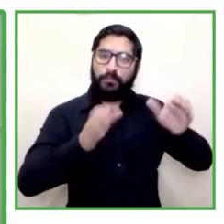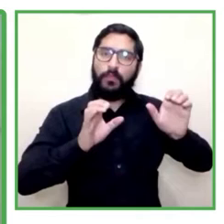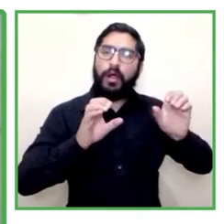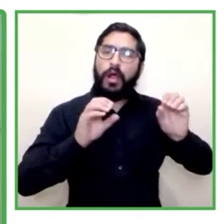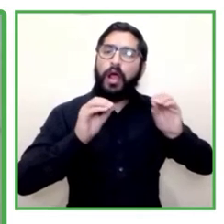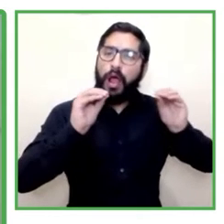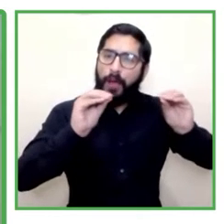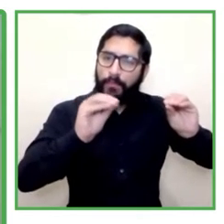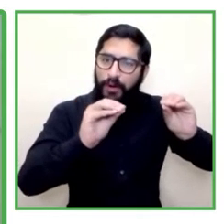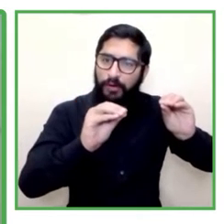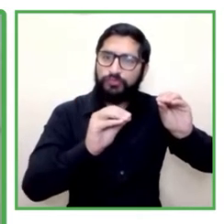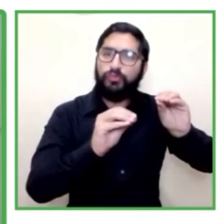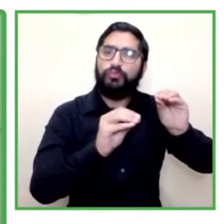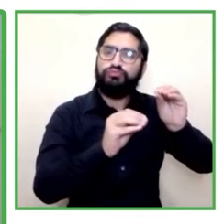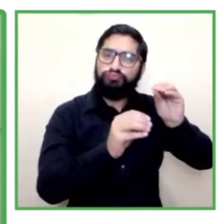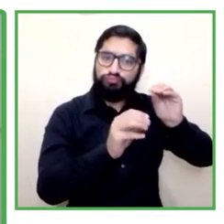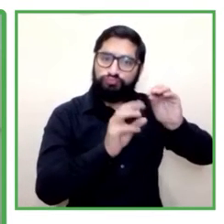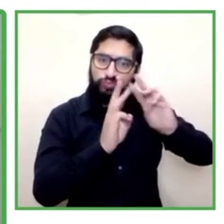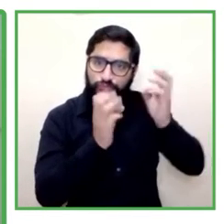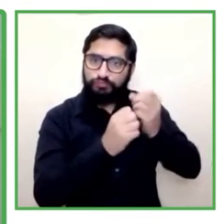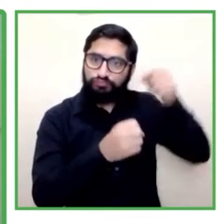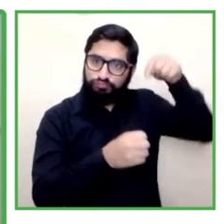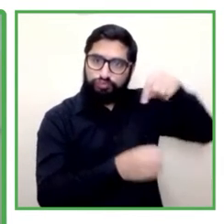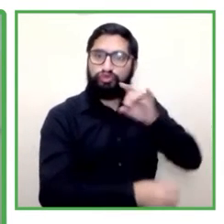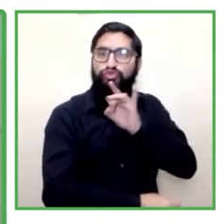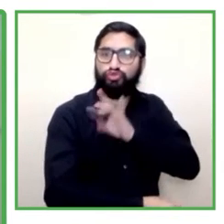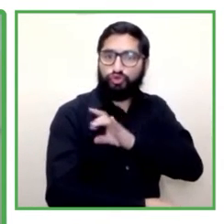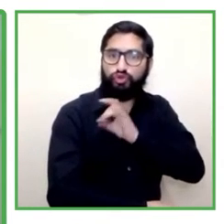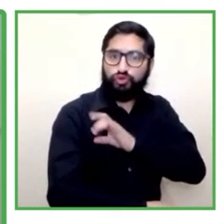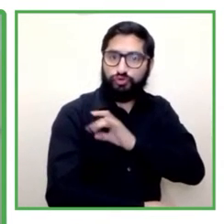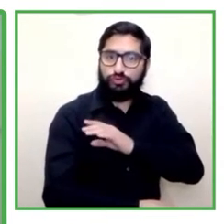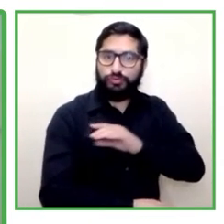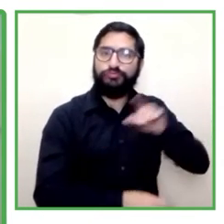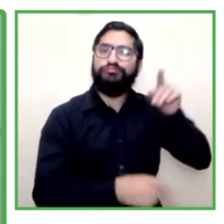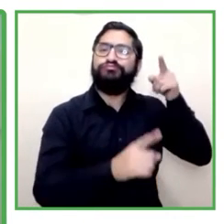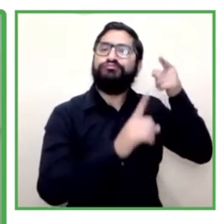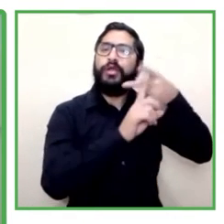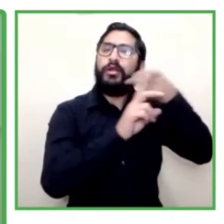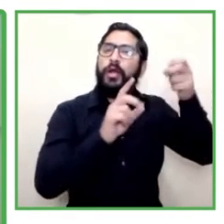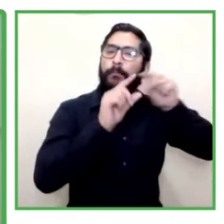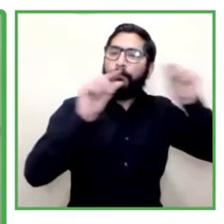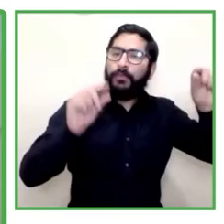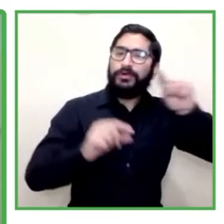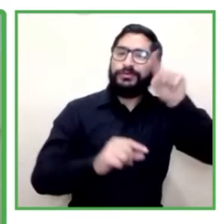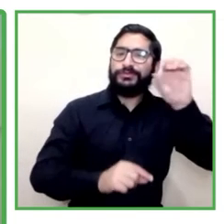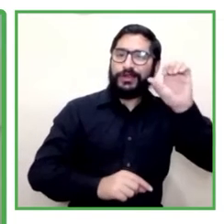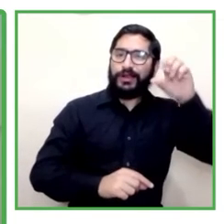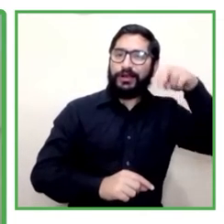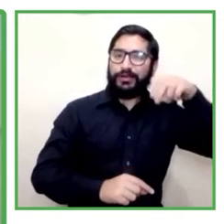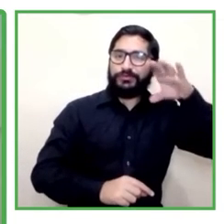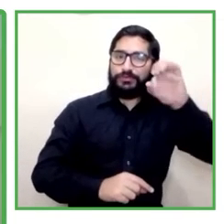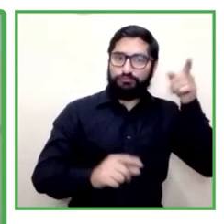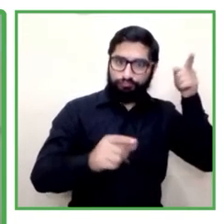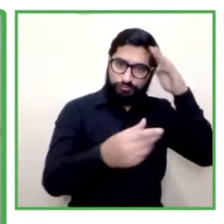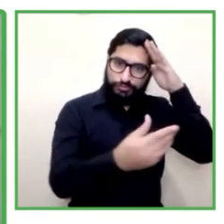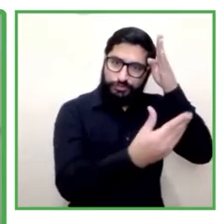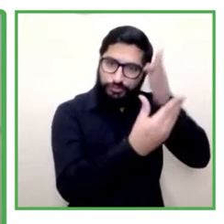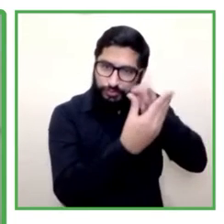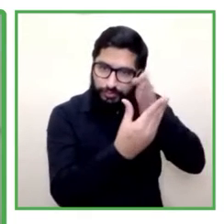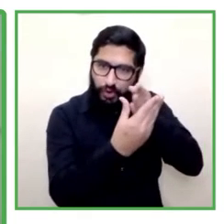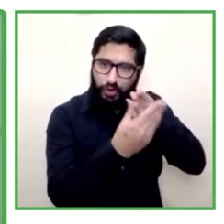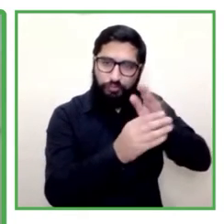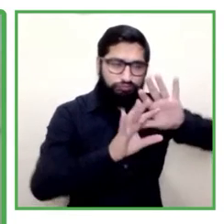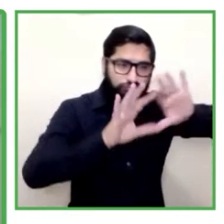psicólogo y magíster en gestión e inclusión laboral de personas con discapacidad, tiene además estudios de género y políticas públicas